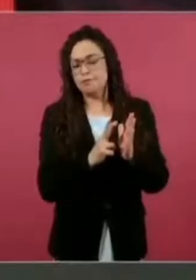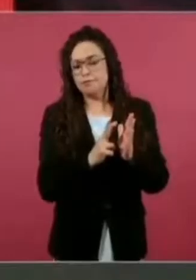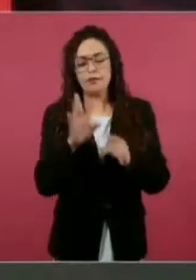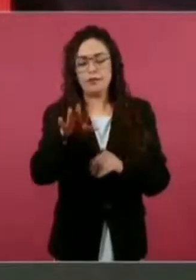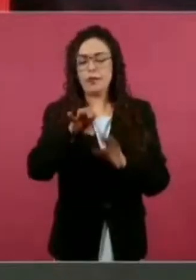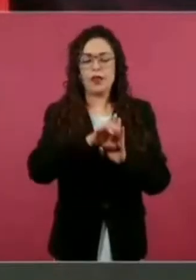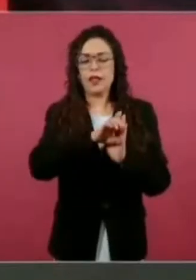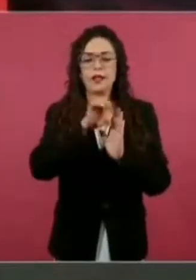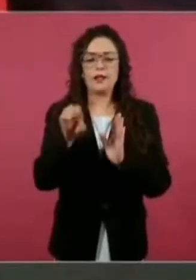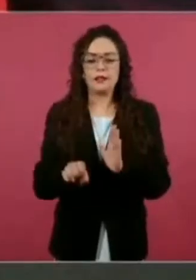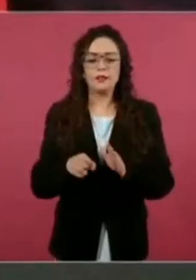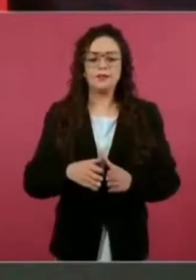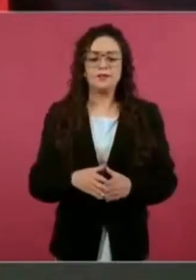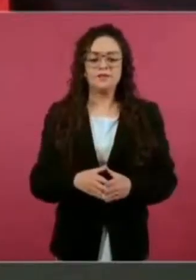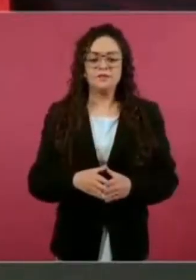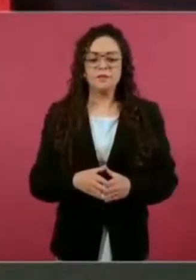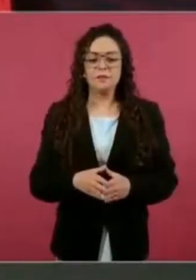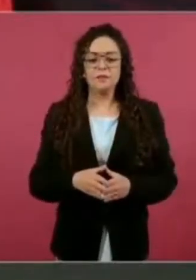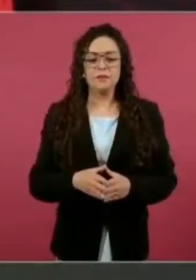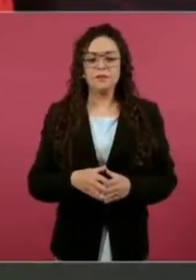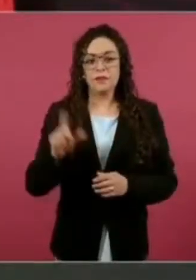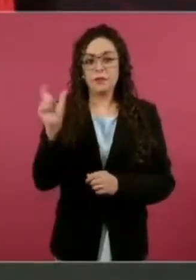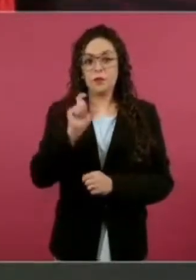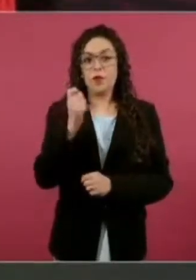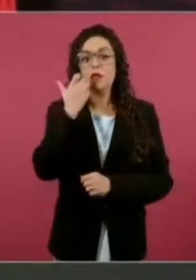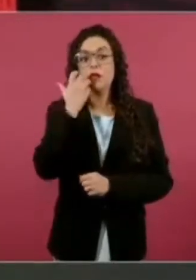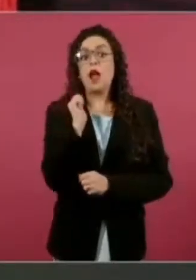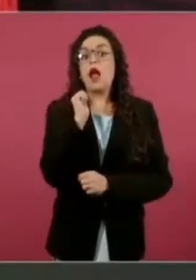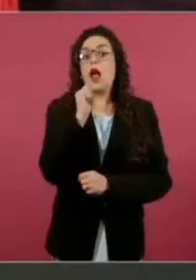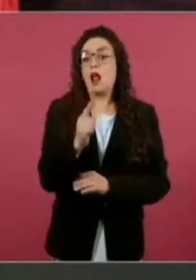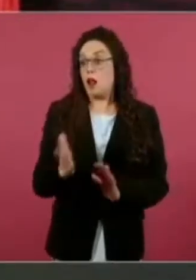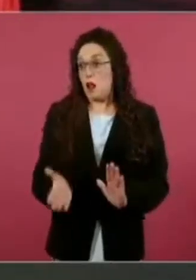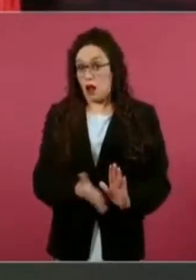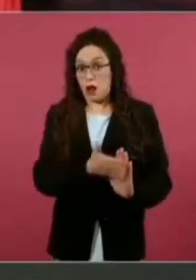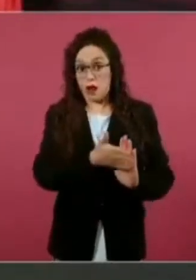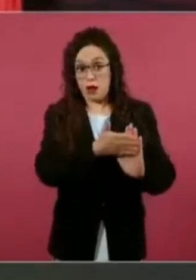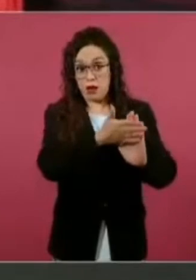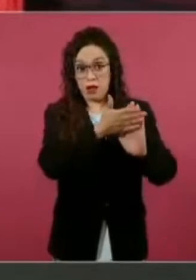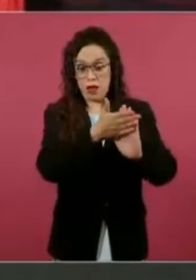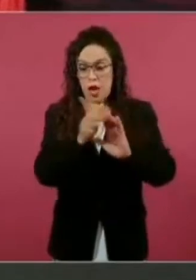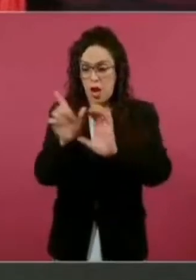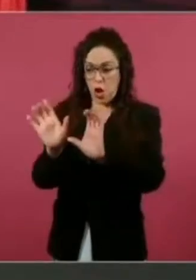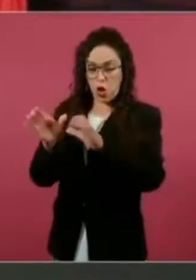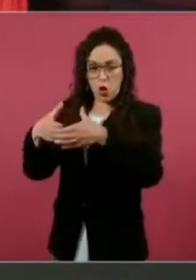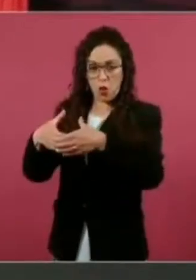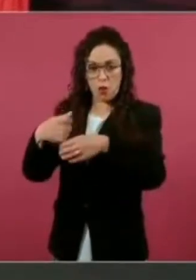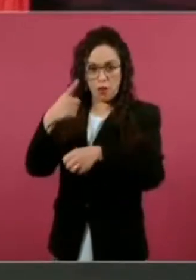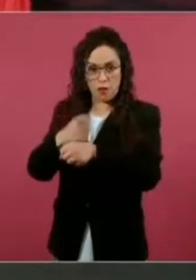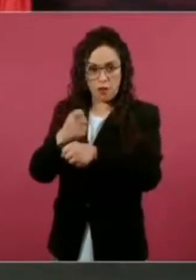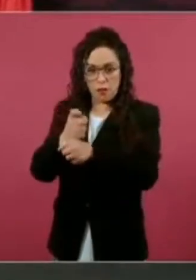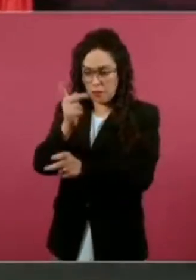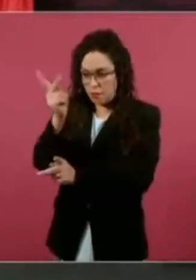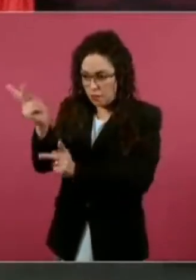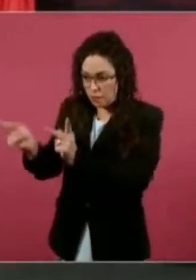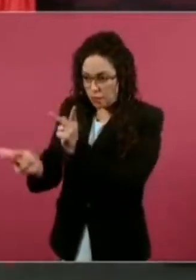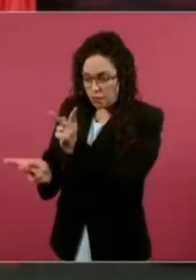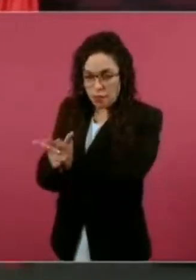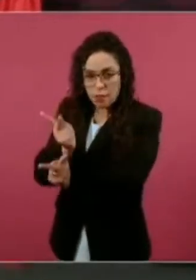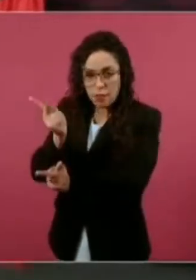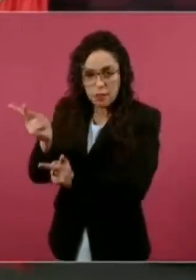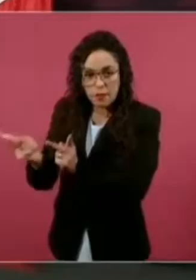cuando se vaya a hacer una obra se consulte a las comunidades, que